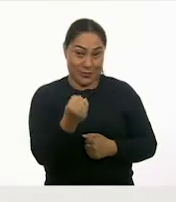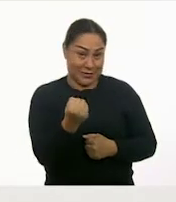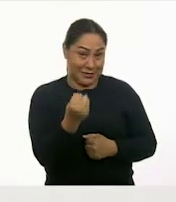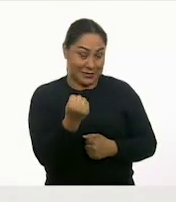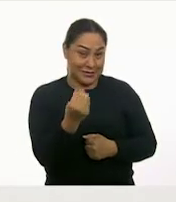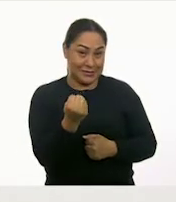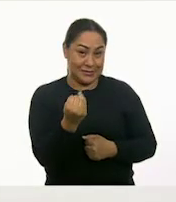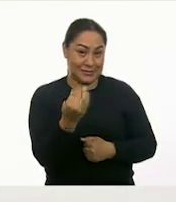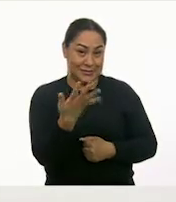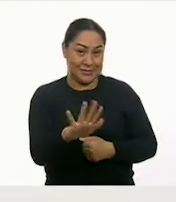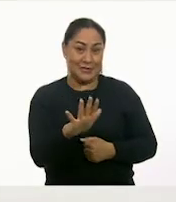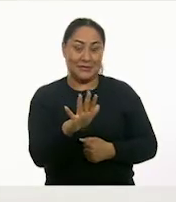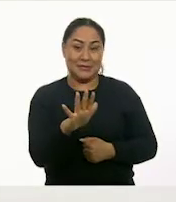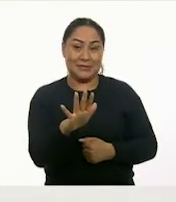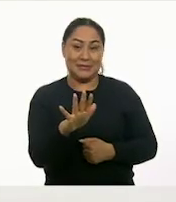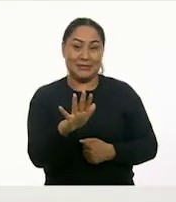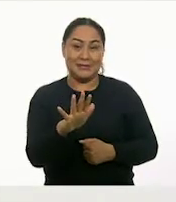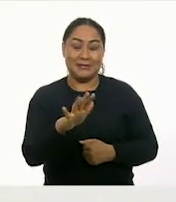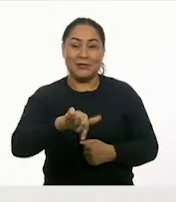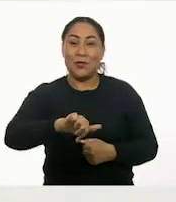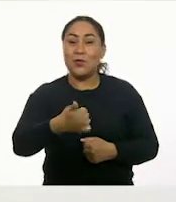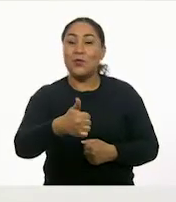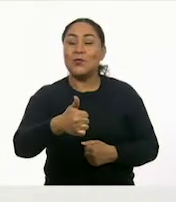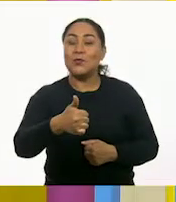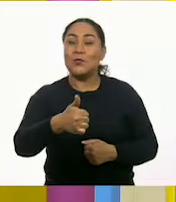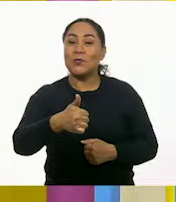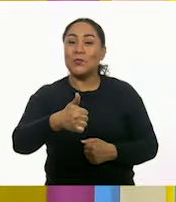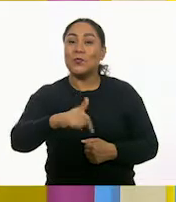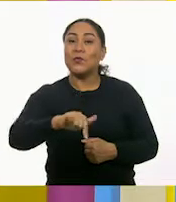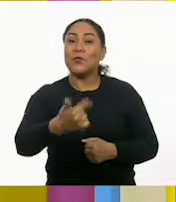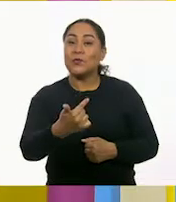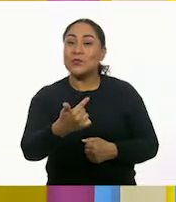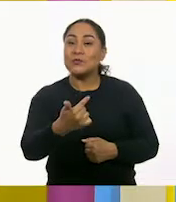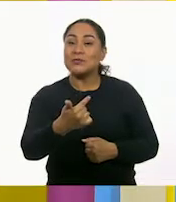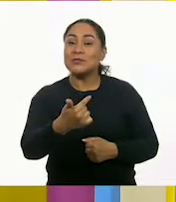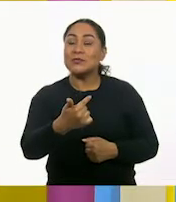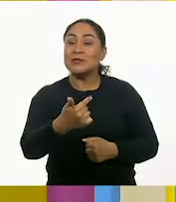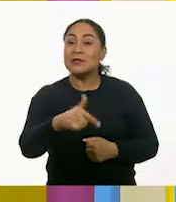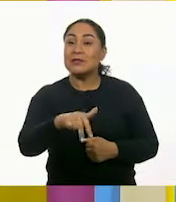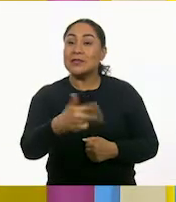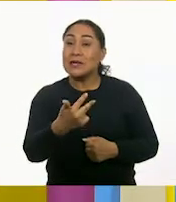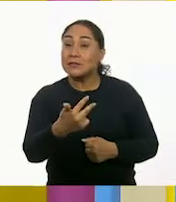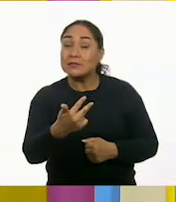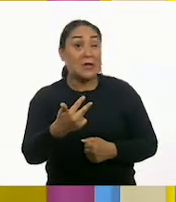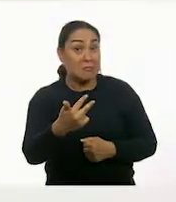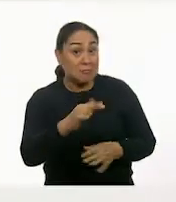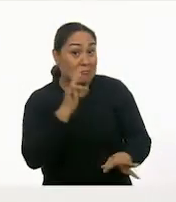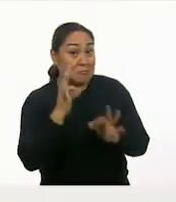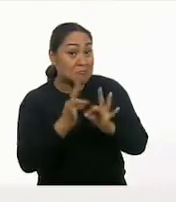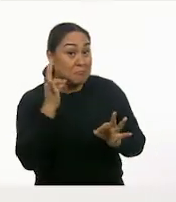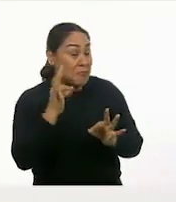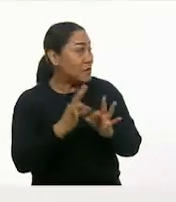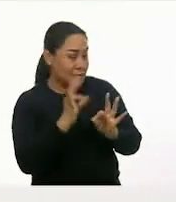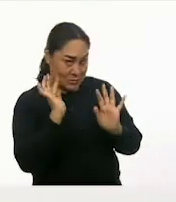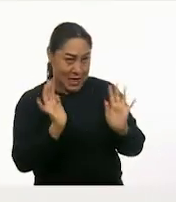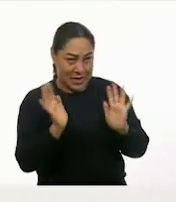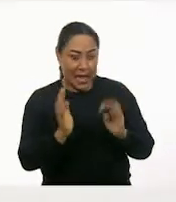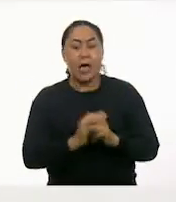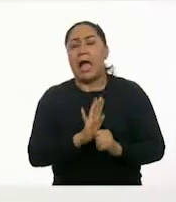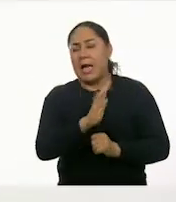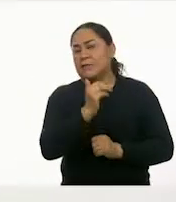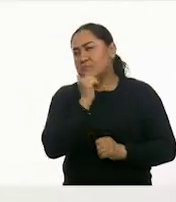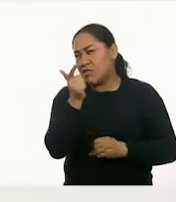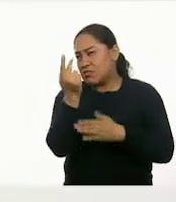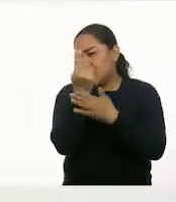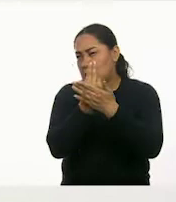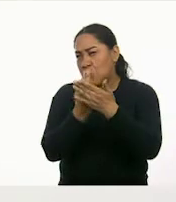nueve, diez, once, doce, trece. ¿Listo? Listo. Ok, veamos el dibujo de Eric.